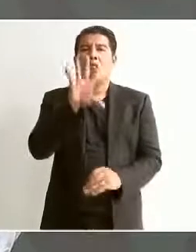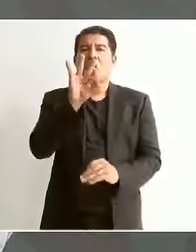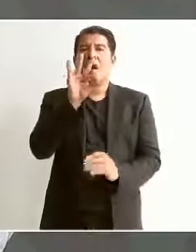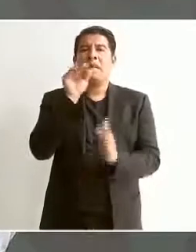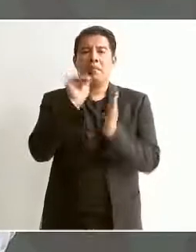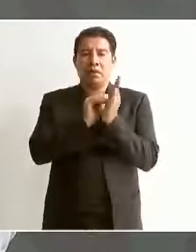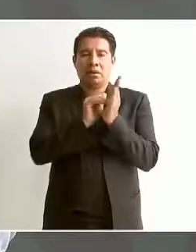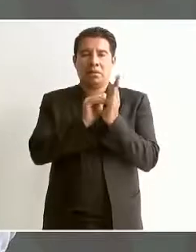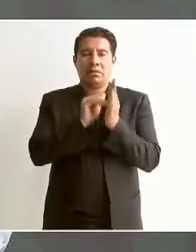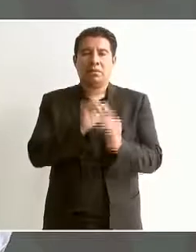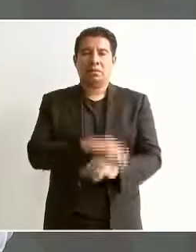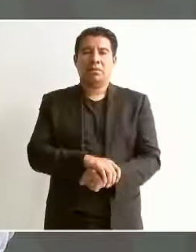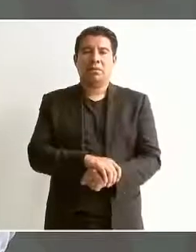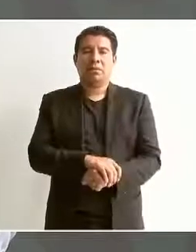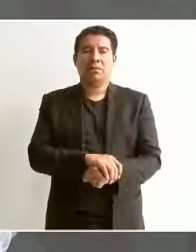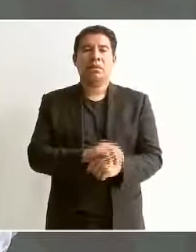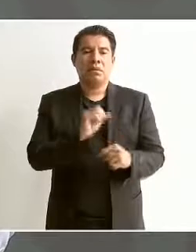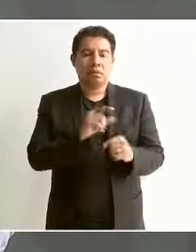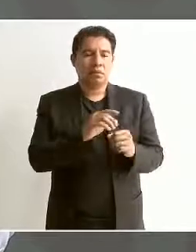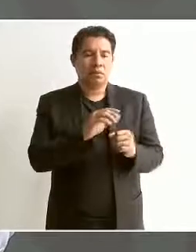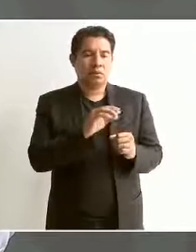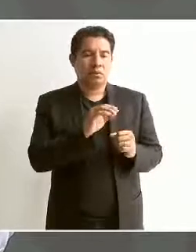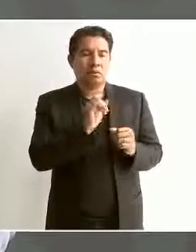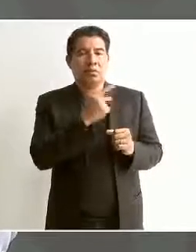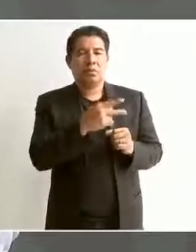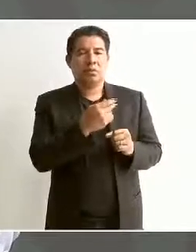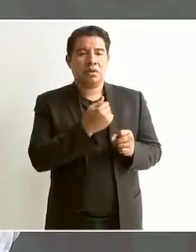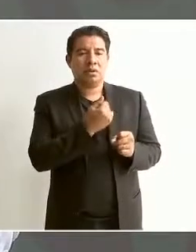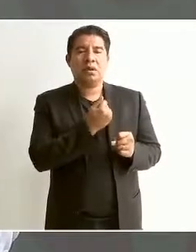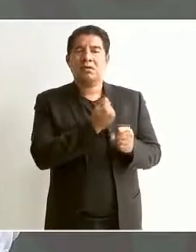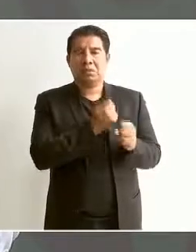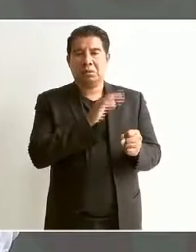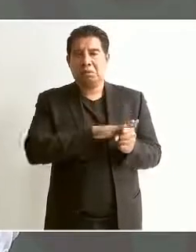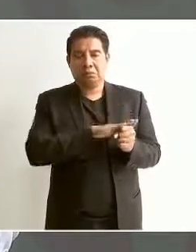y la mitad eran administrativos,